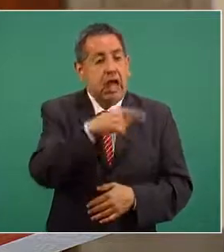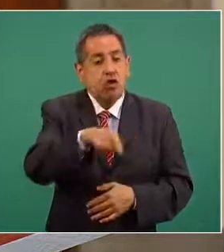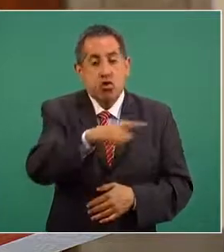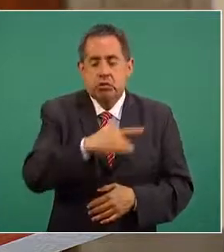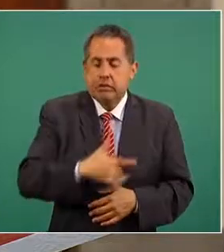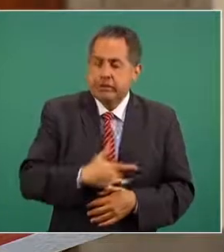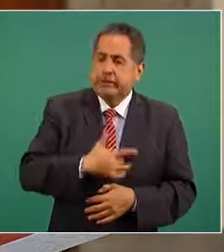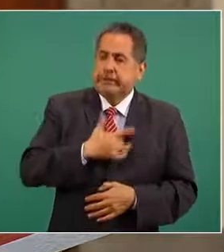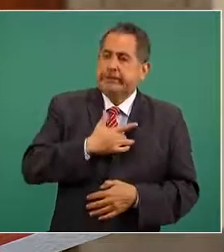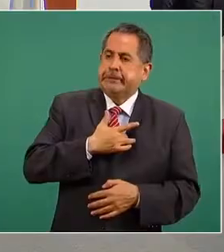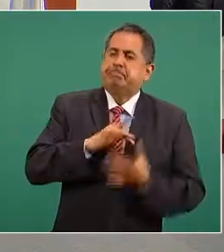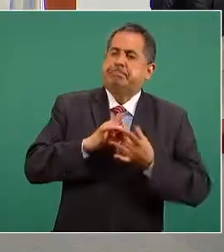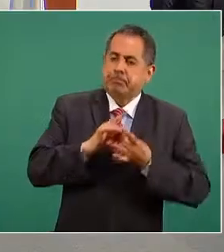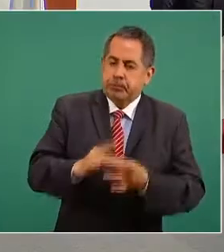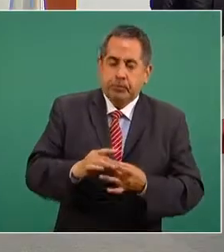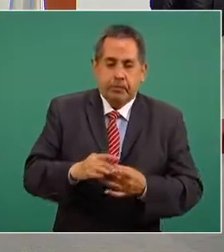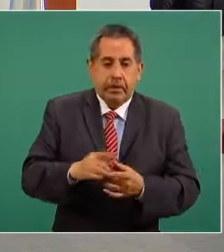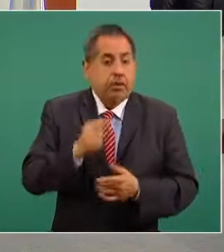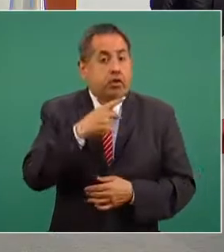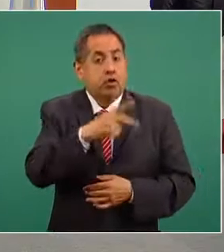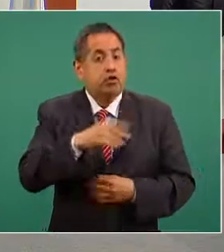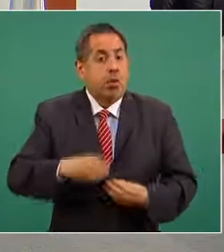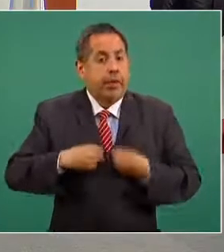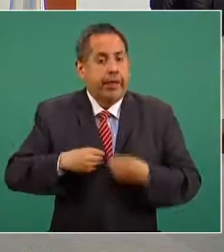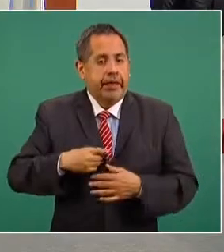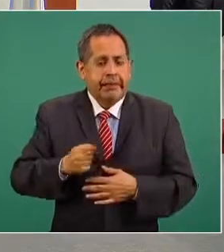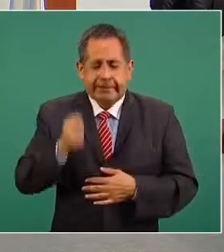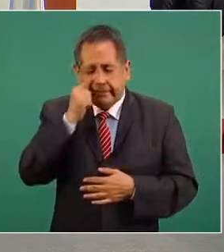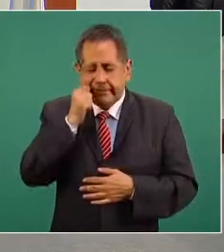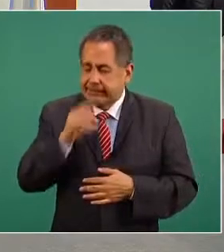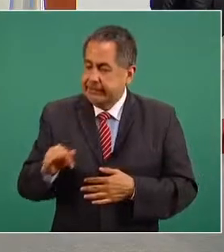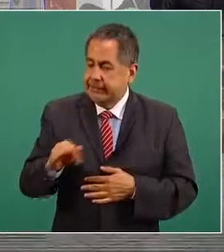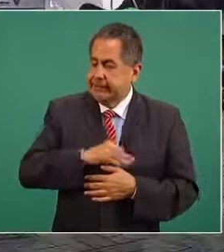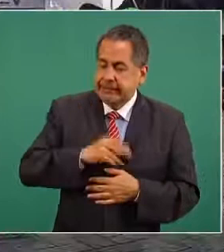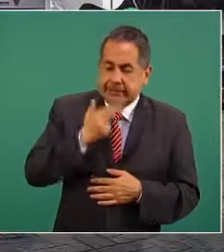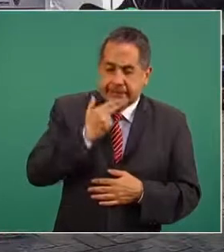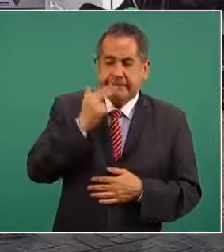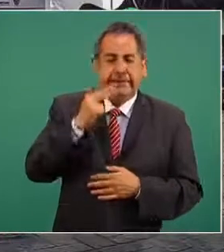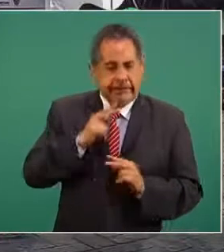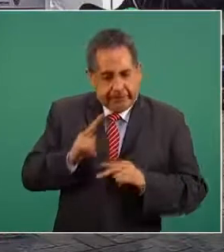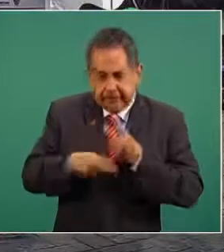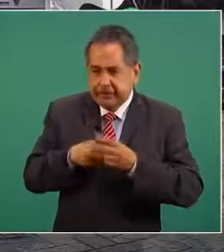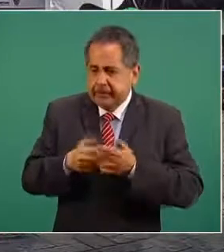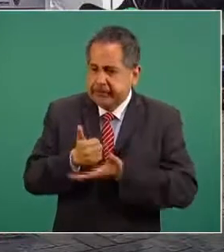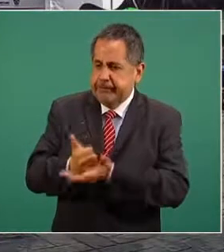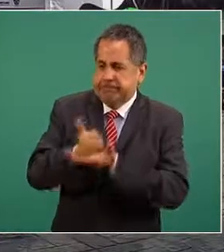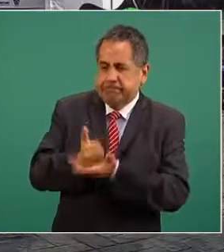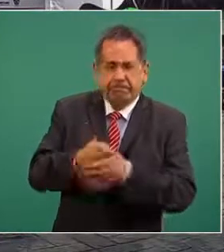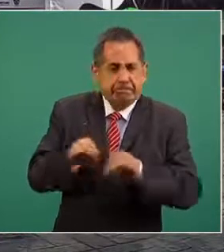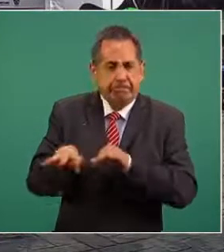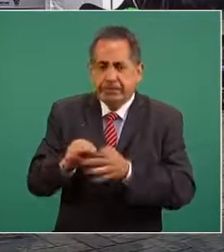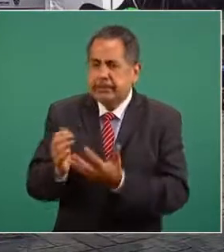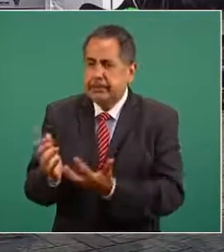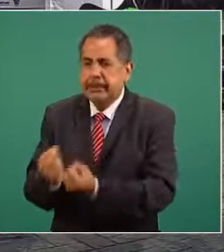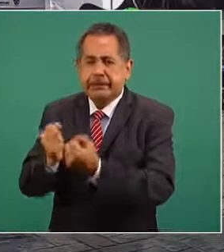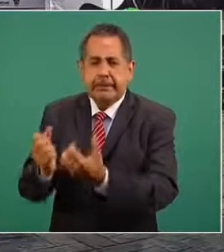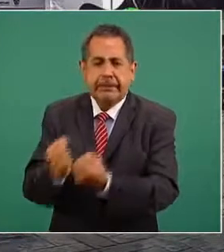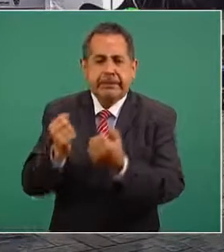porque están arriesgando sus vidas para salvar vidas